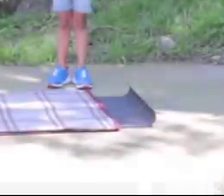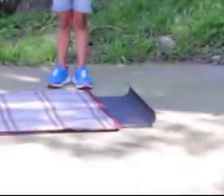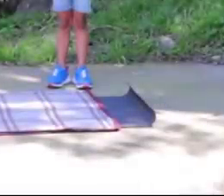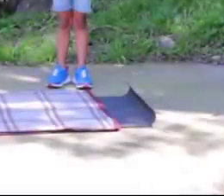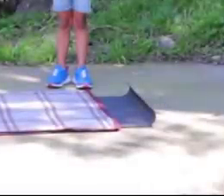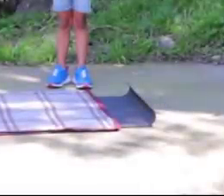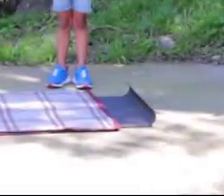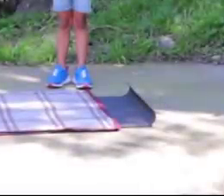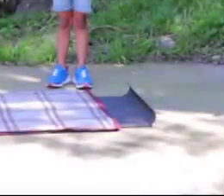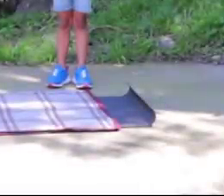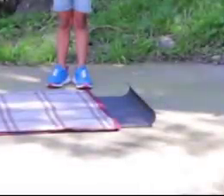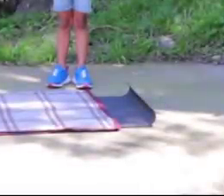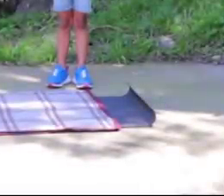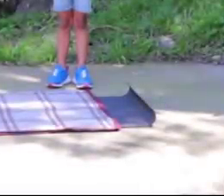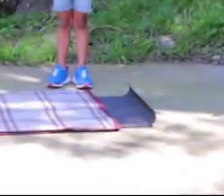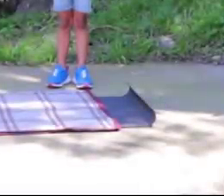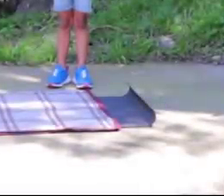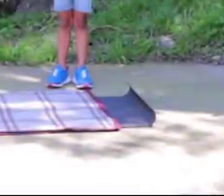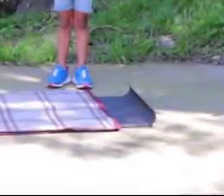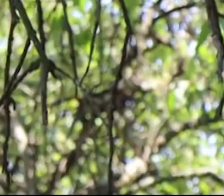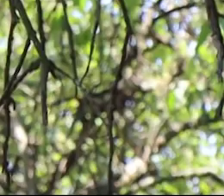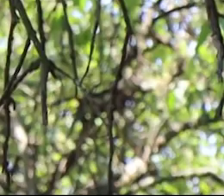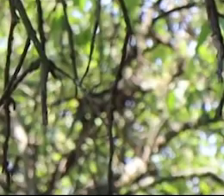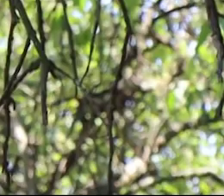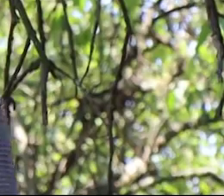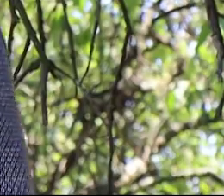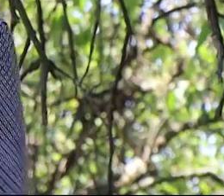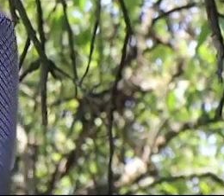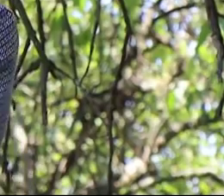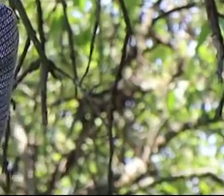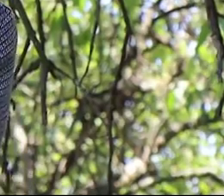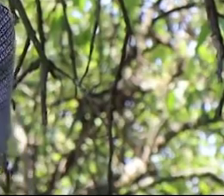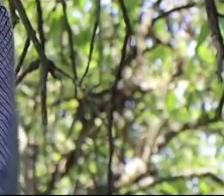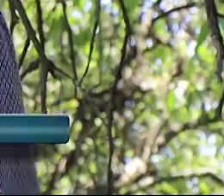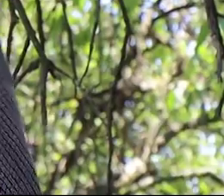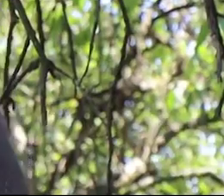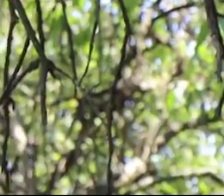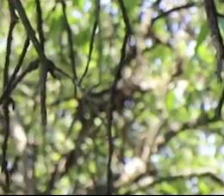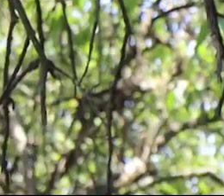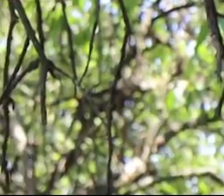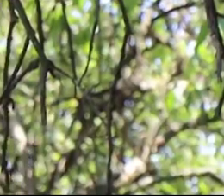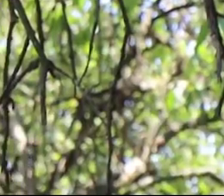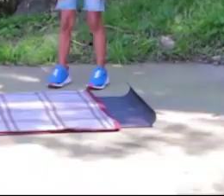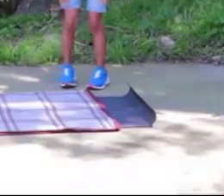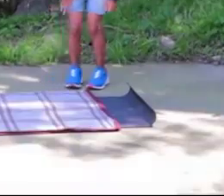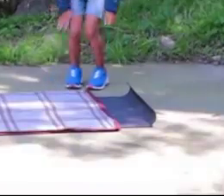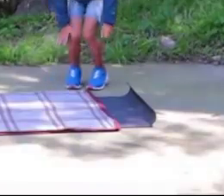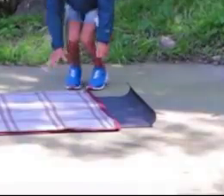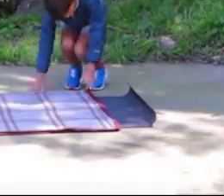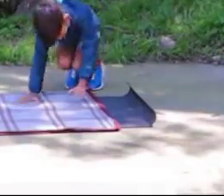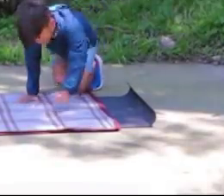Ahora, el siguiente ejercicio, vamos a trabajar lumbares. Lo que vamos a hacer, nos vamos a acostar boca abajo.